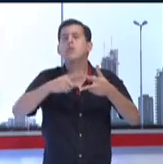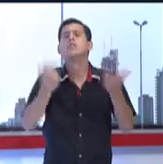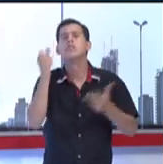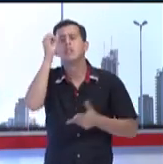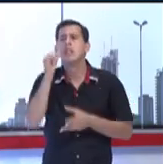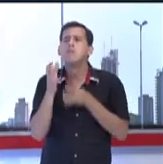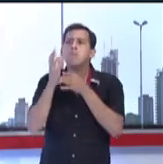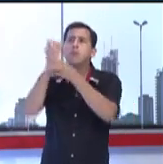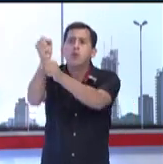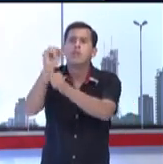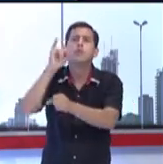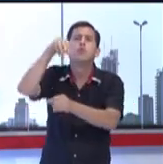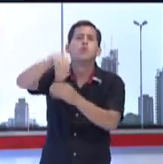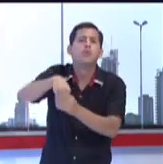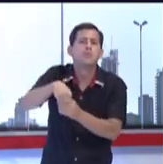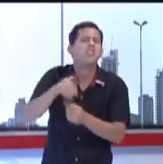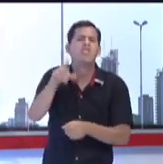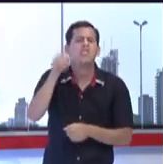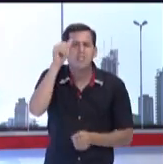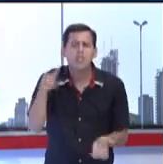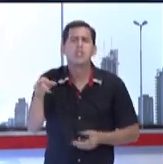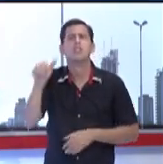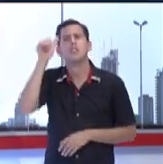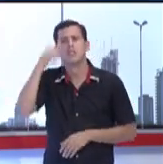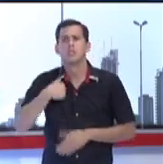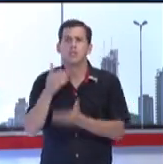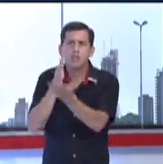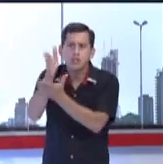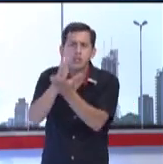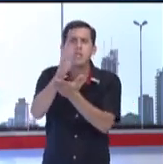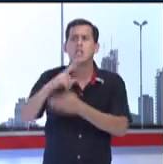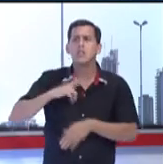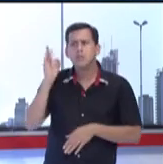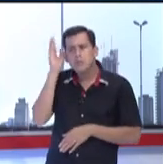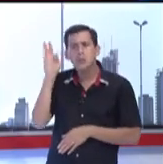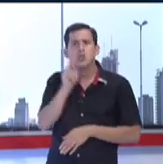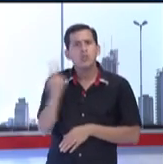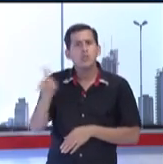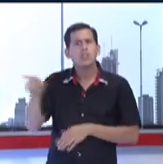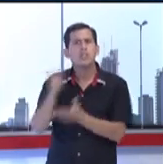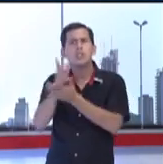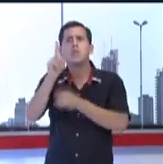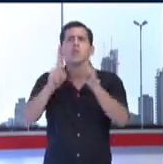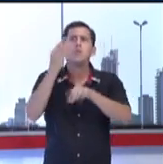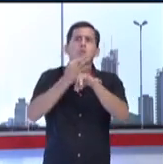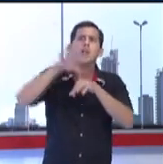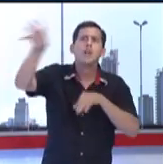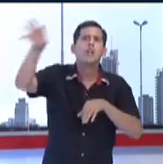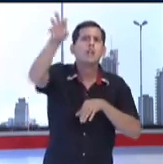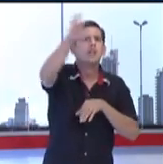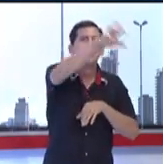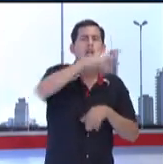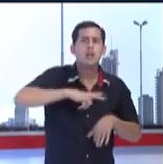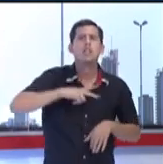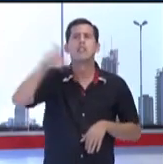Este servicio ofrece asesoramiento de técnicos y docentes a instituciones regulares quienes tienen